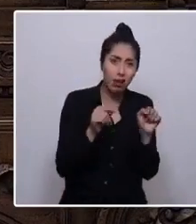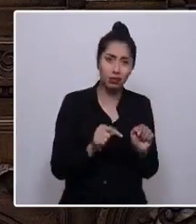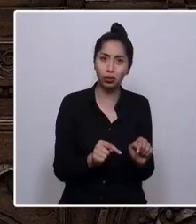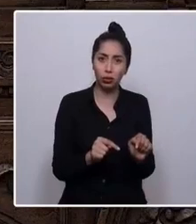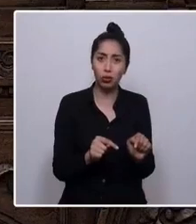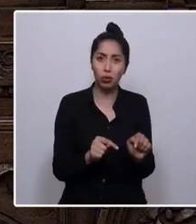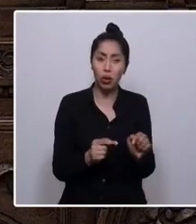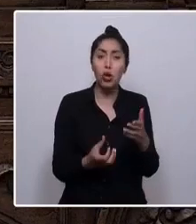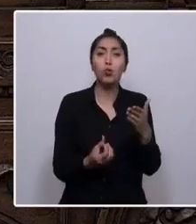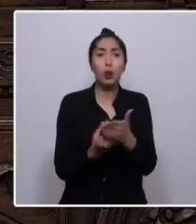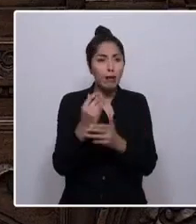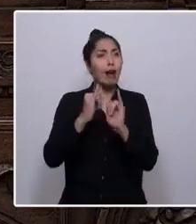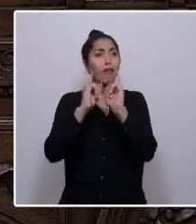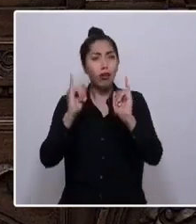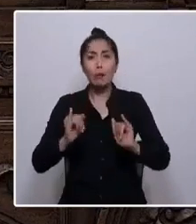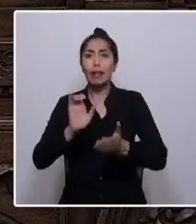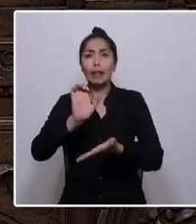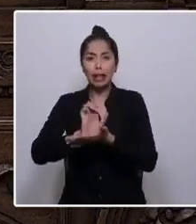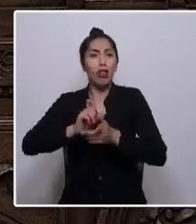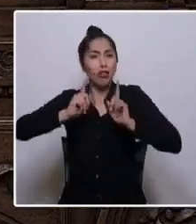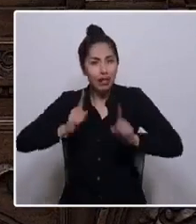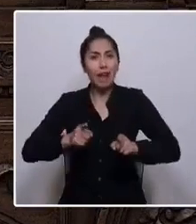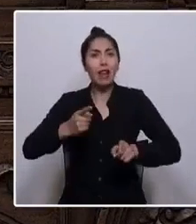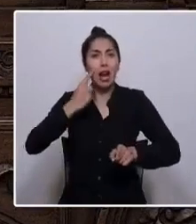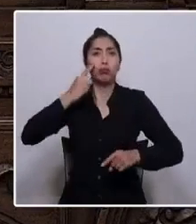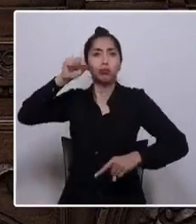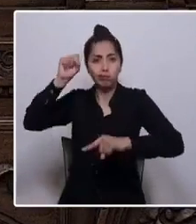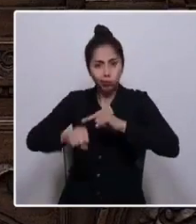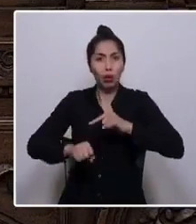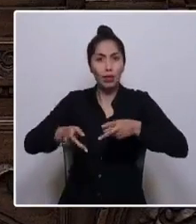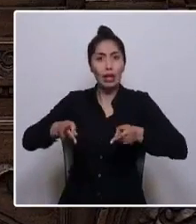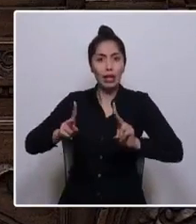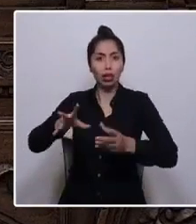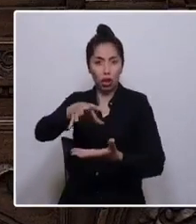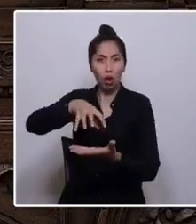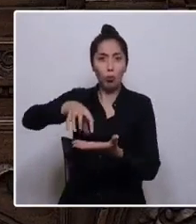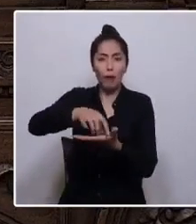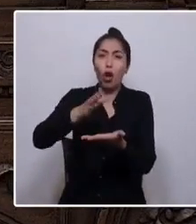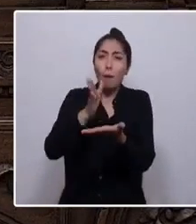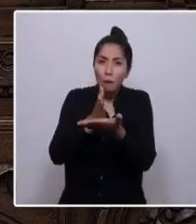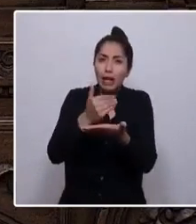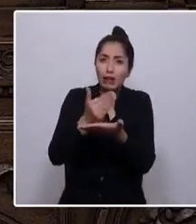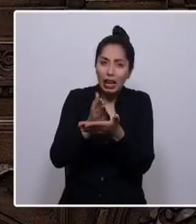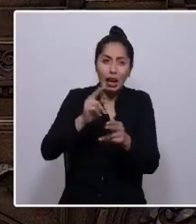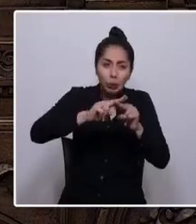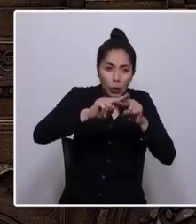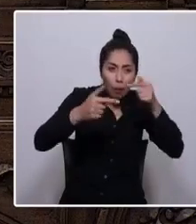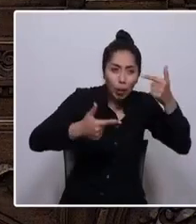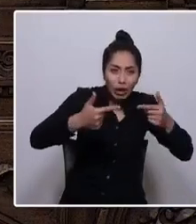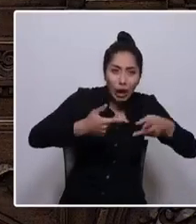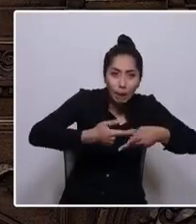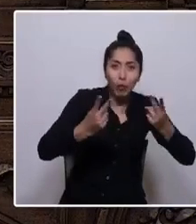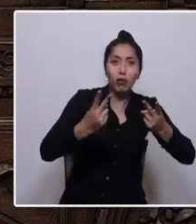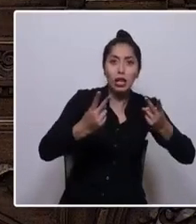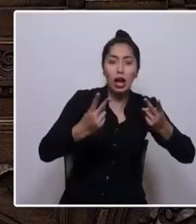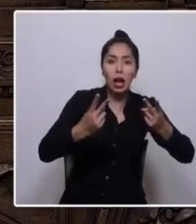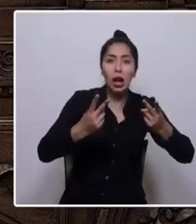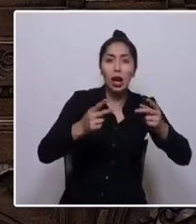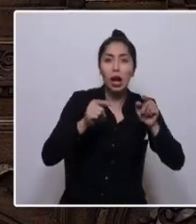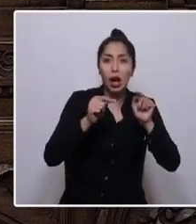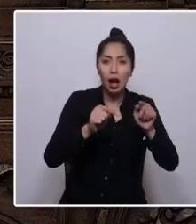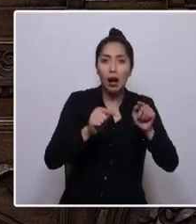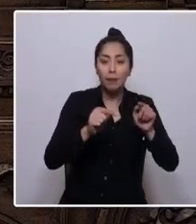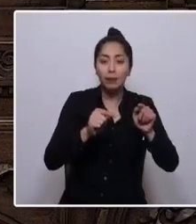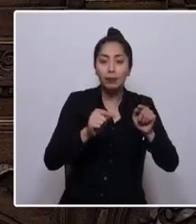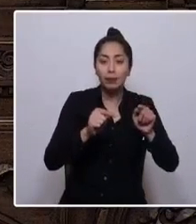reconocer el derecho de los pueblos a diagnosticar, planificar y decidir las políticas públicas que incidirán en la